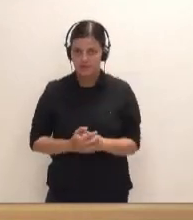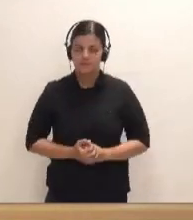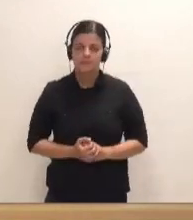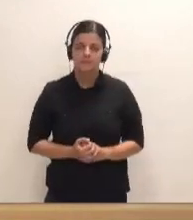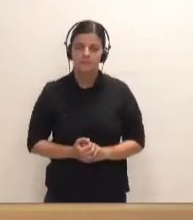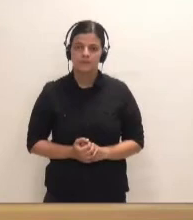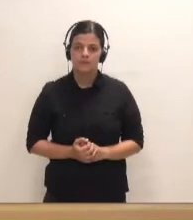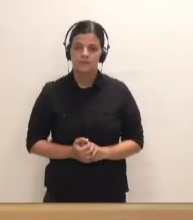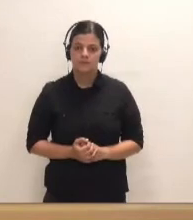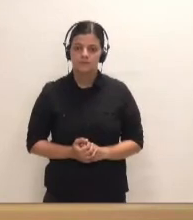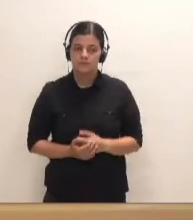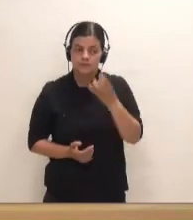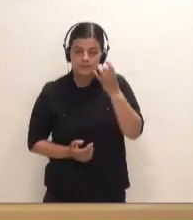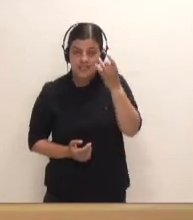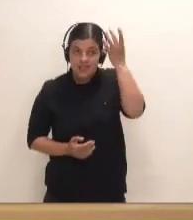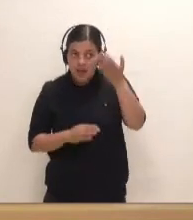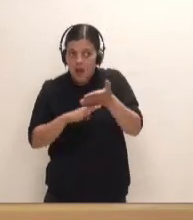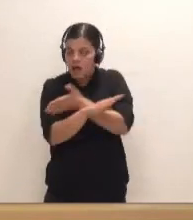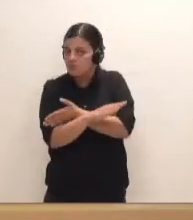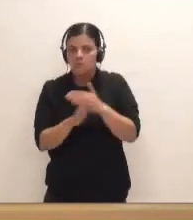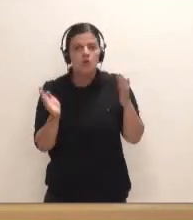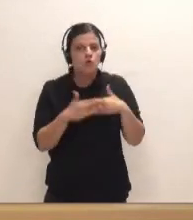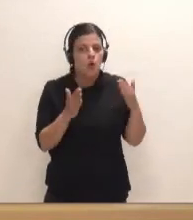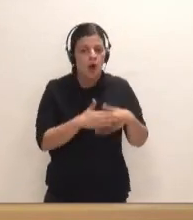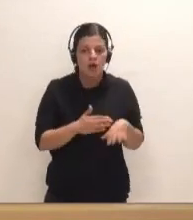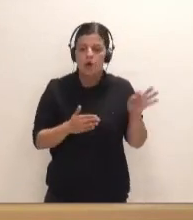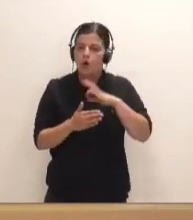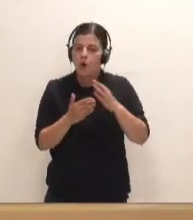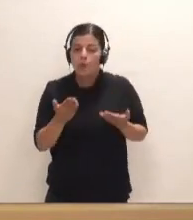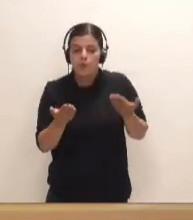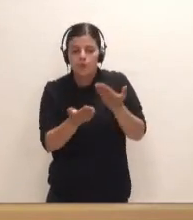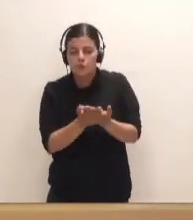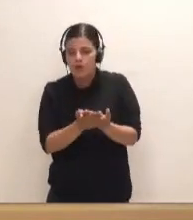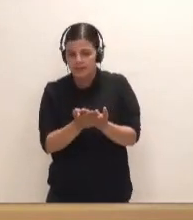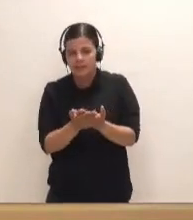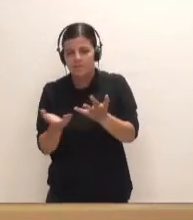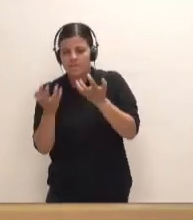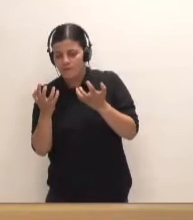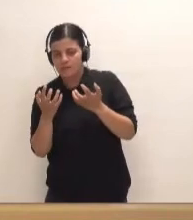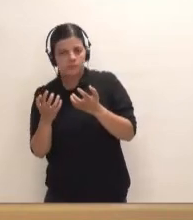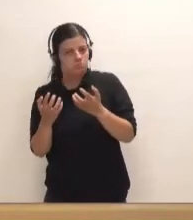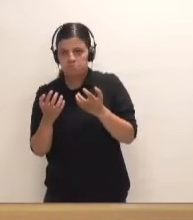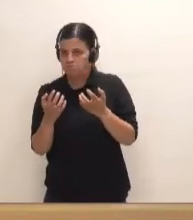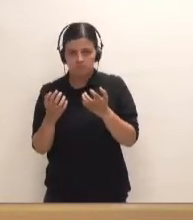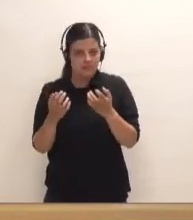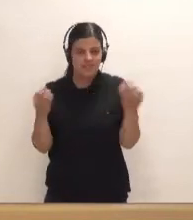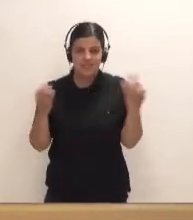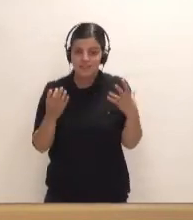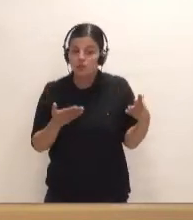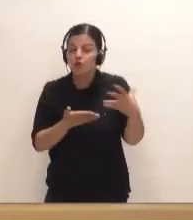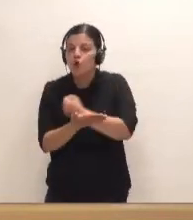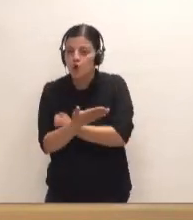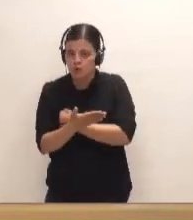hay ninguna idea prevista, no hay ninguna propuesta que salga con ventaja o con desventaja. Se tienen que estudiar